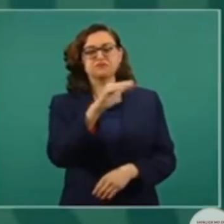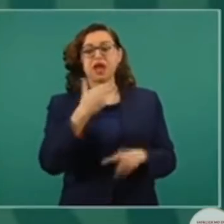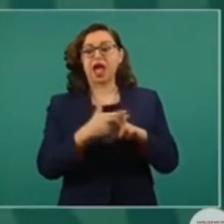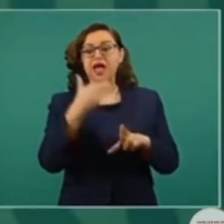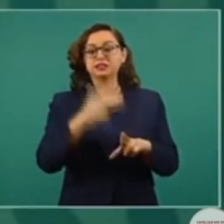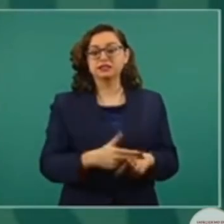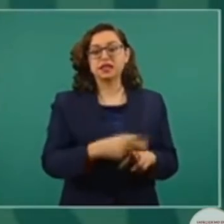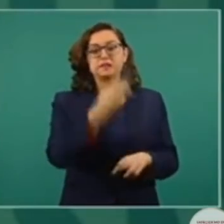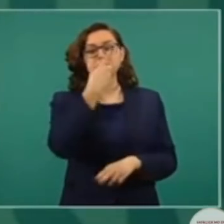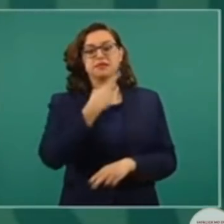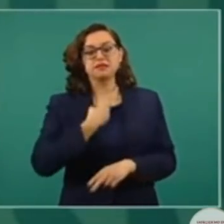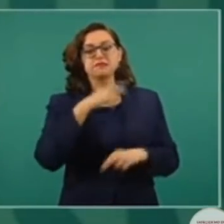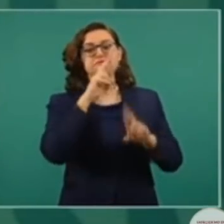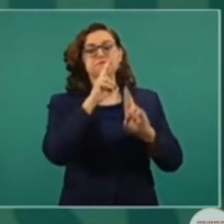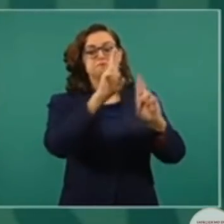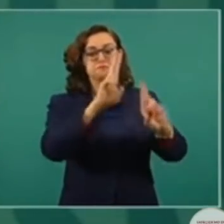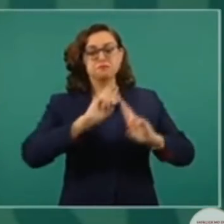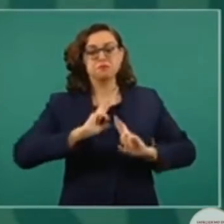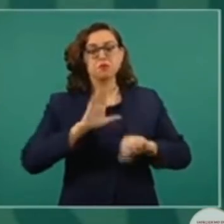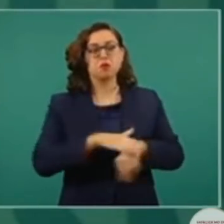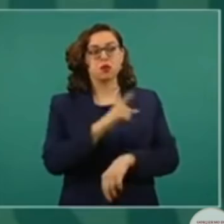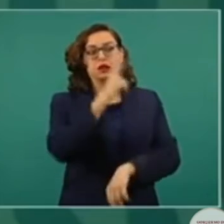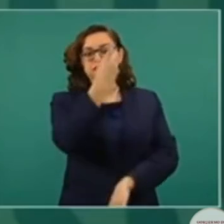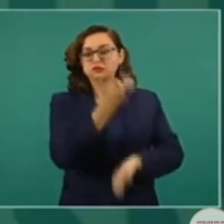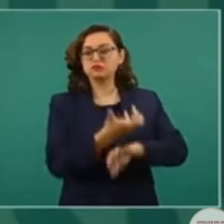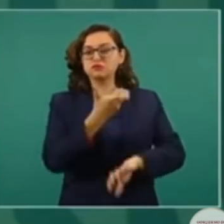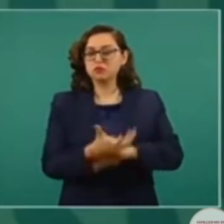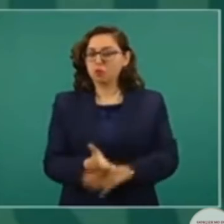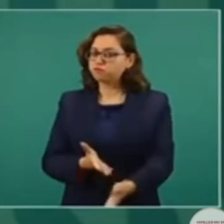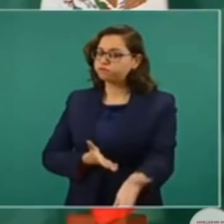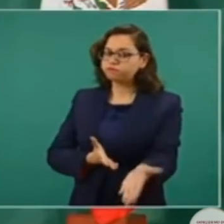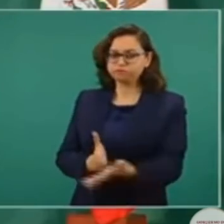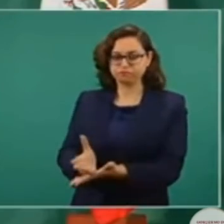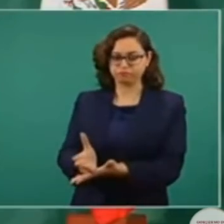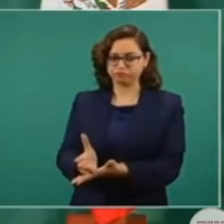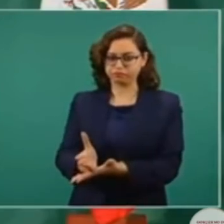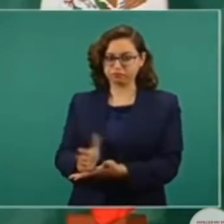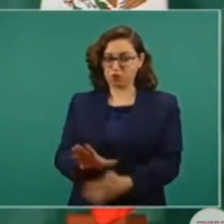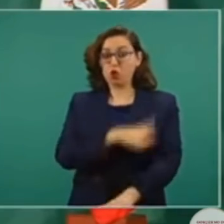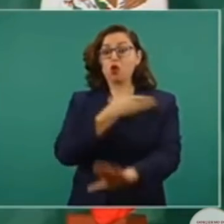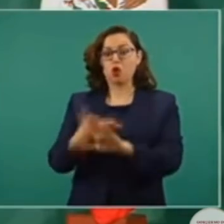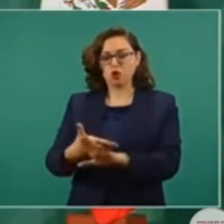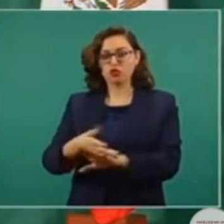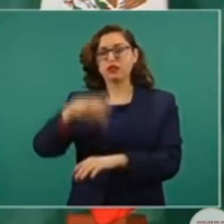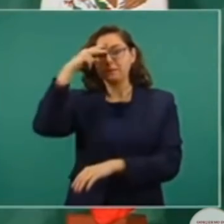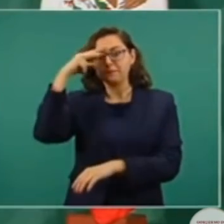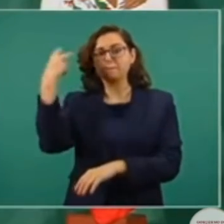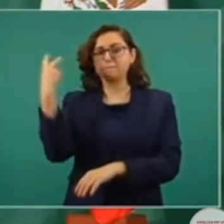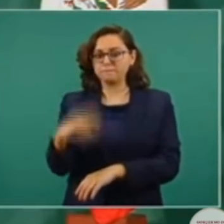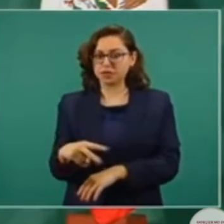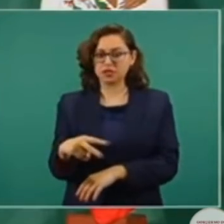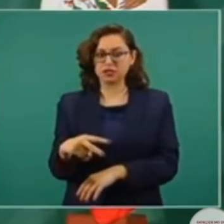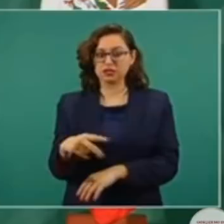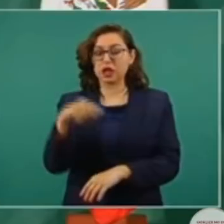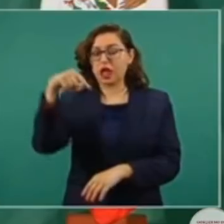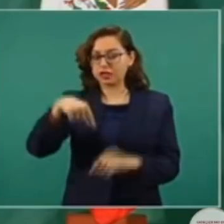porque esto es una intromisión en la vida pública de México. México no es